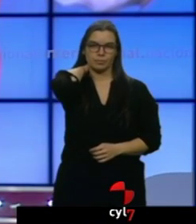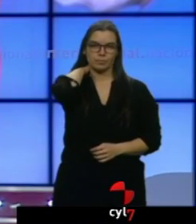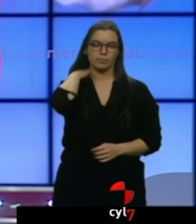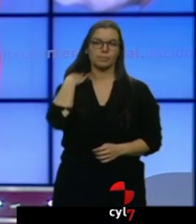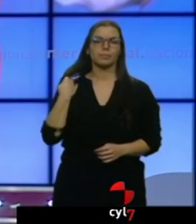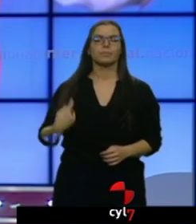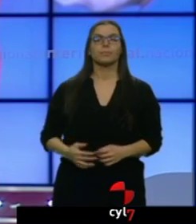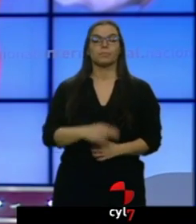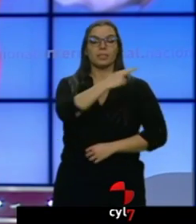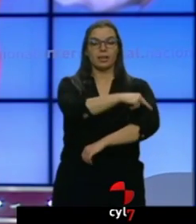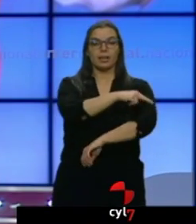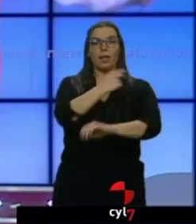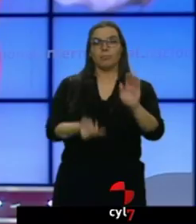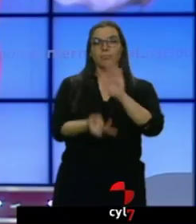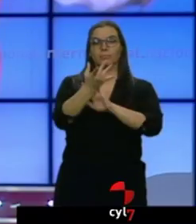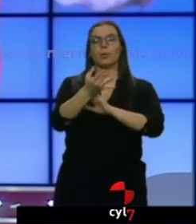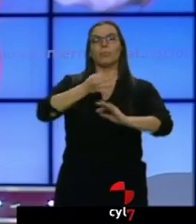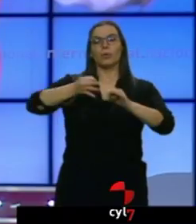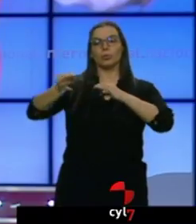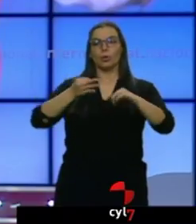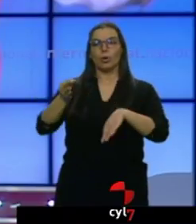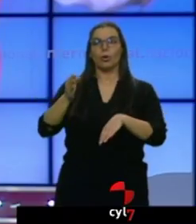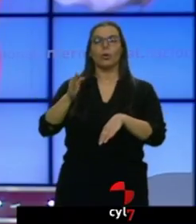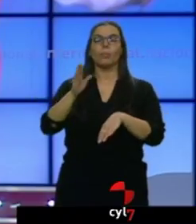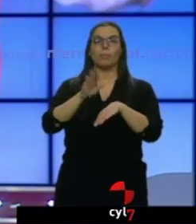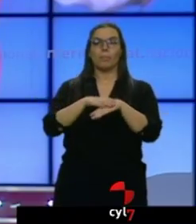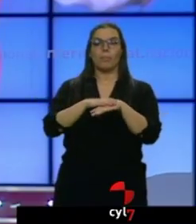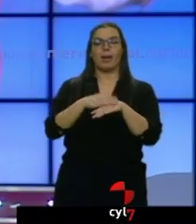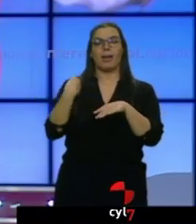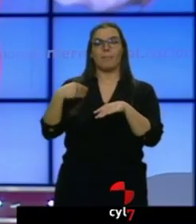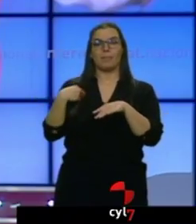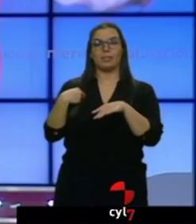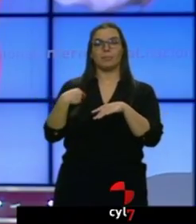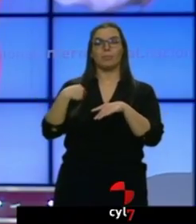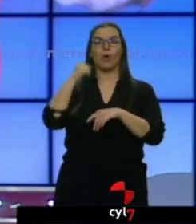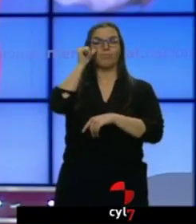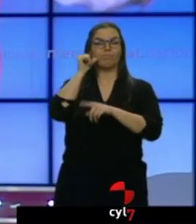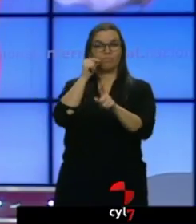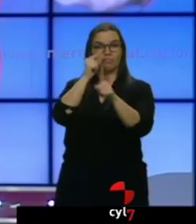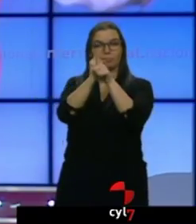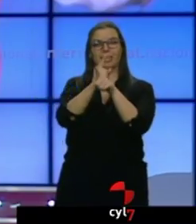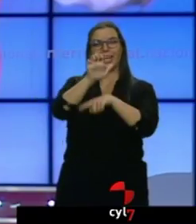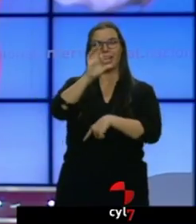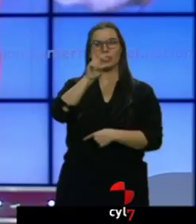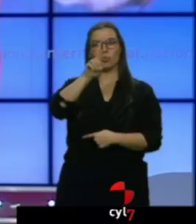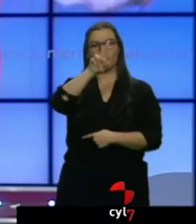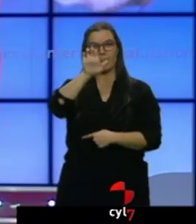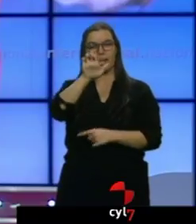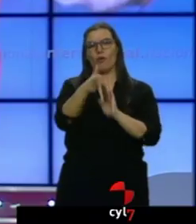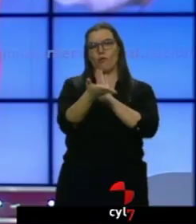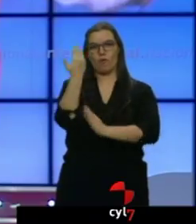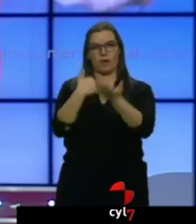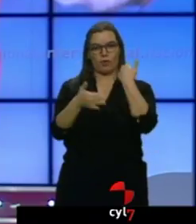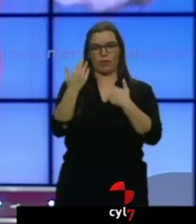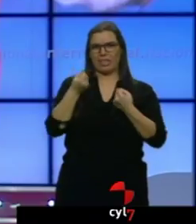Sanidad ha puesto en marcha un protocolo de retirada de los anticonceptivos ESURE. Estos implantes dejaron de comercializarse el año pasado. Hay cientos de mujeres